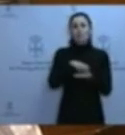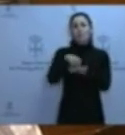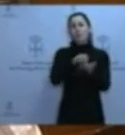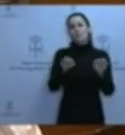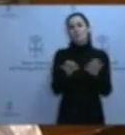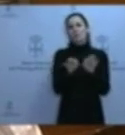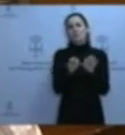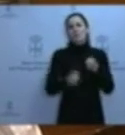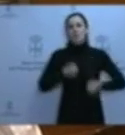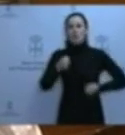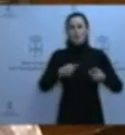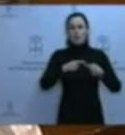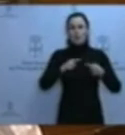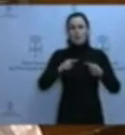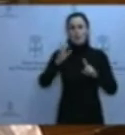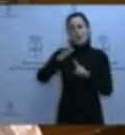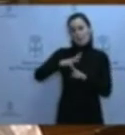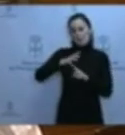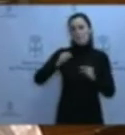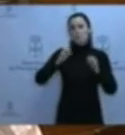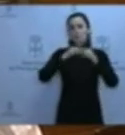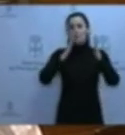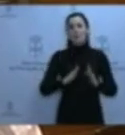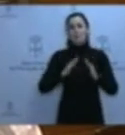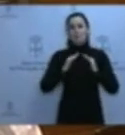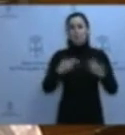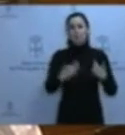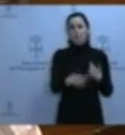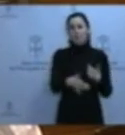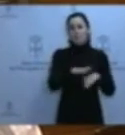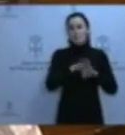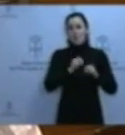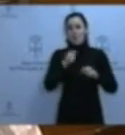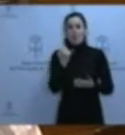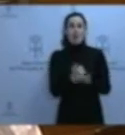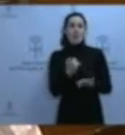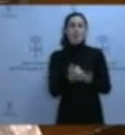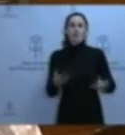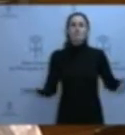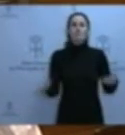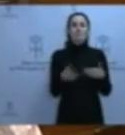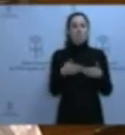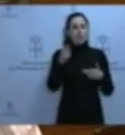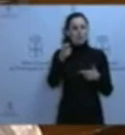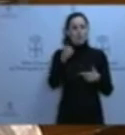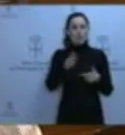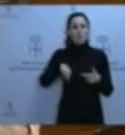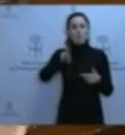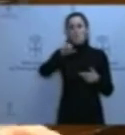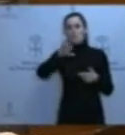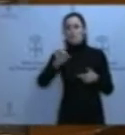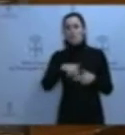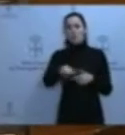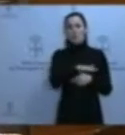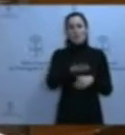Roces, la Corredoria o Les Campes, con barracones habilitados como aulas. se están cerrando colegios rurales como el de Murias y otros centros en el medio